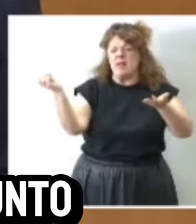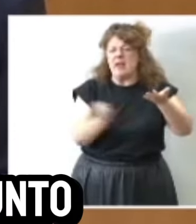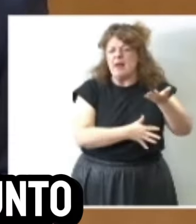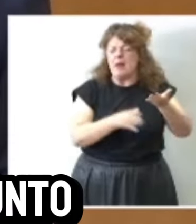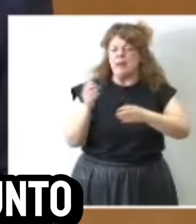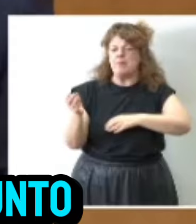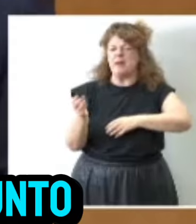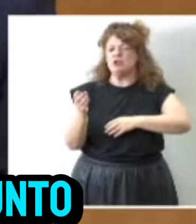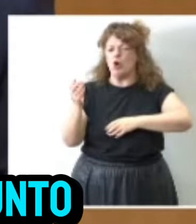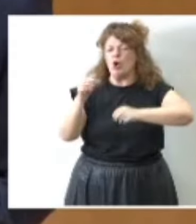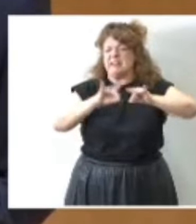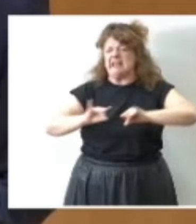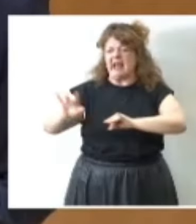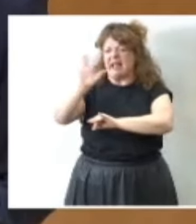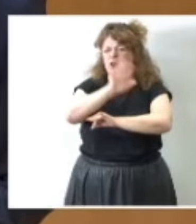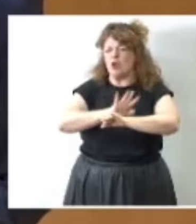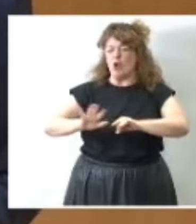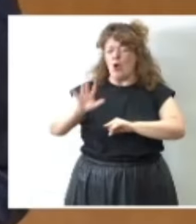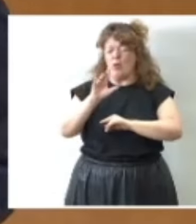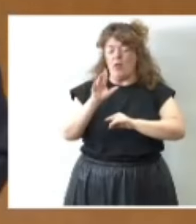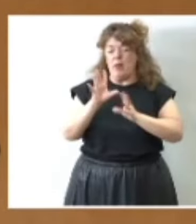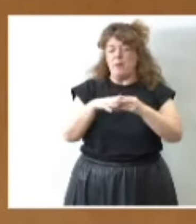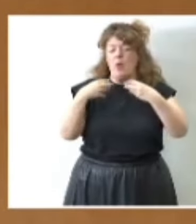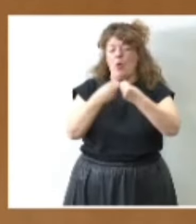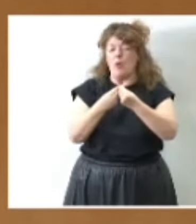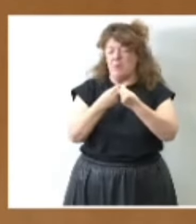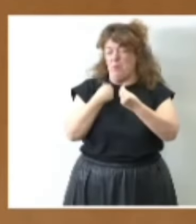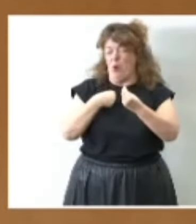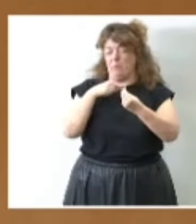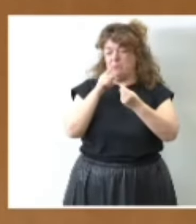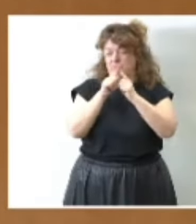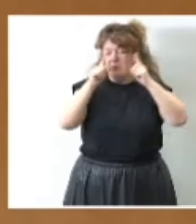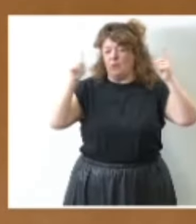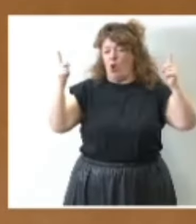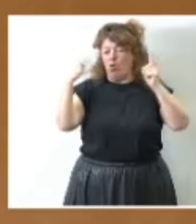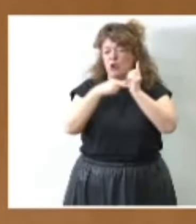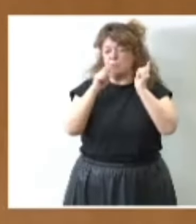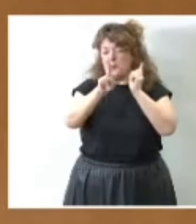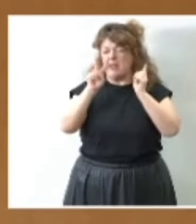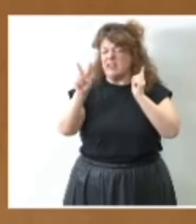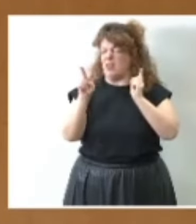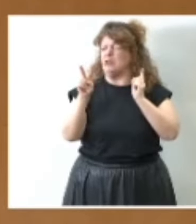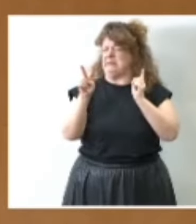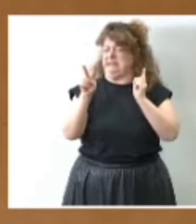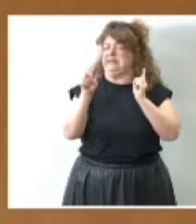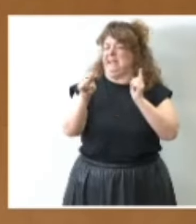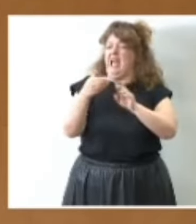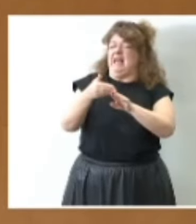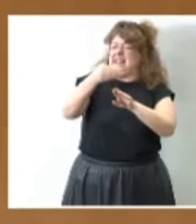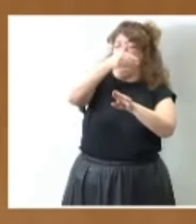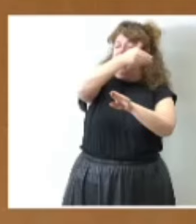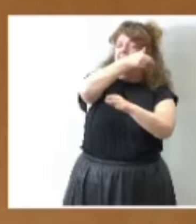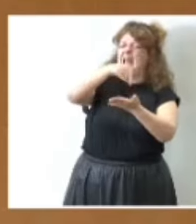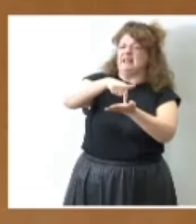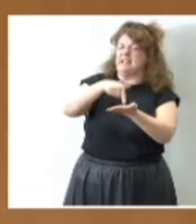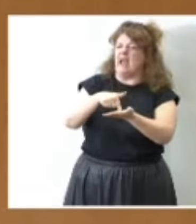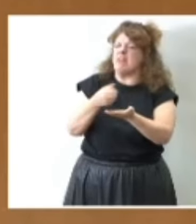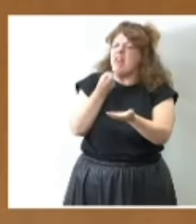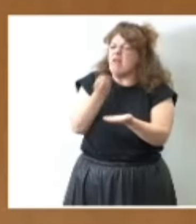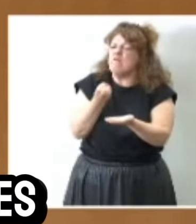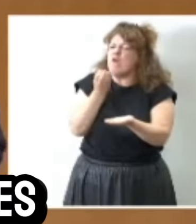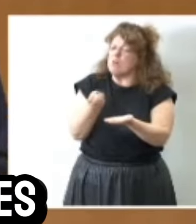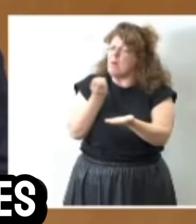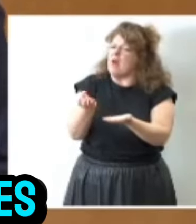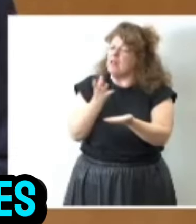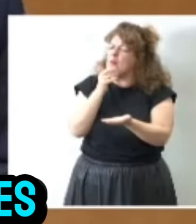correspondiente al conjunto del ejercicio 2022. Y eso que ya existía una exigencia de información por